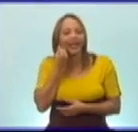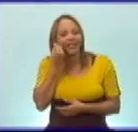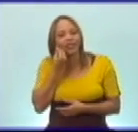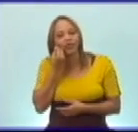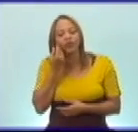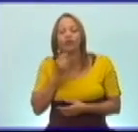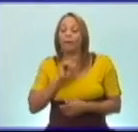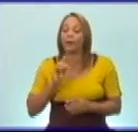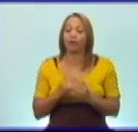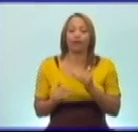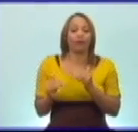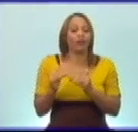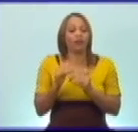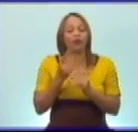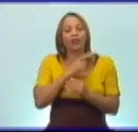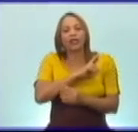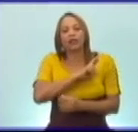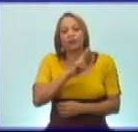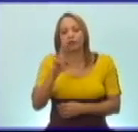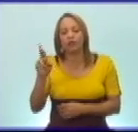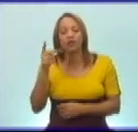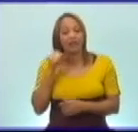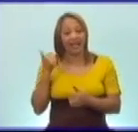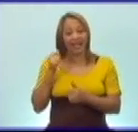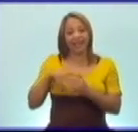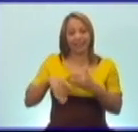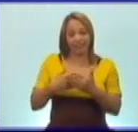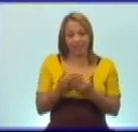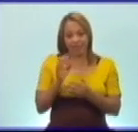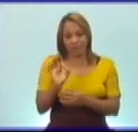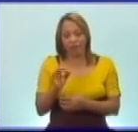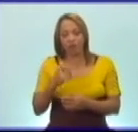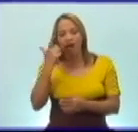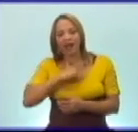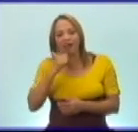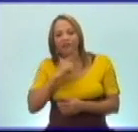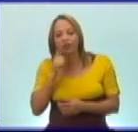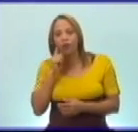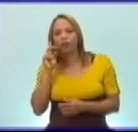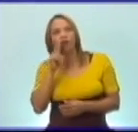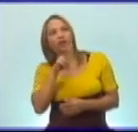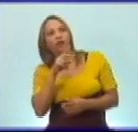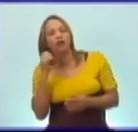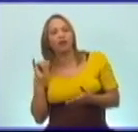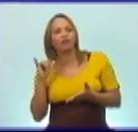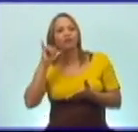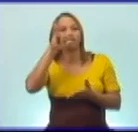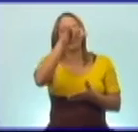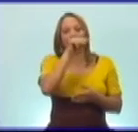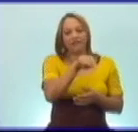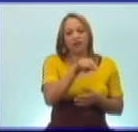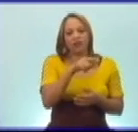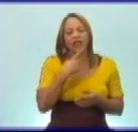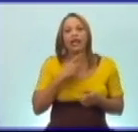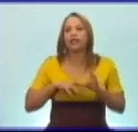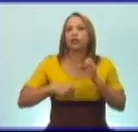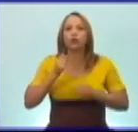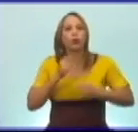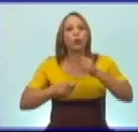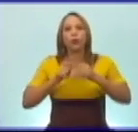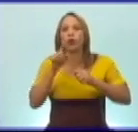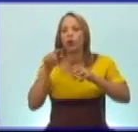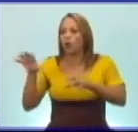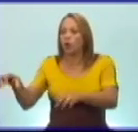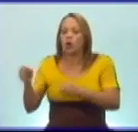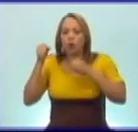revolucionario. Aquel día de abril, cuando aparecieron los aviones enemigos, Eduardo subió a buscar el